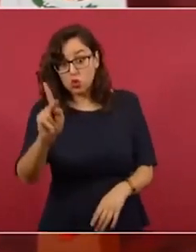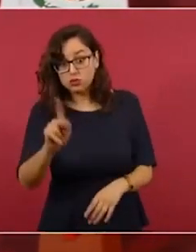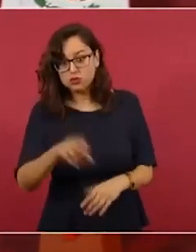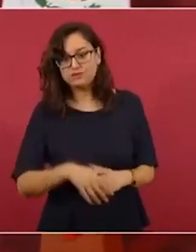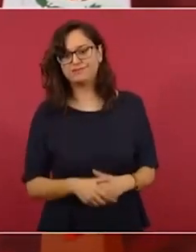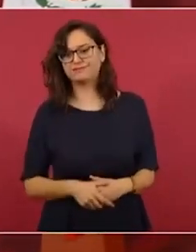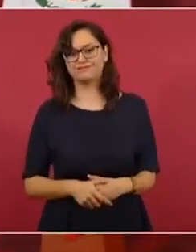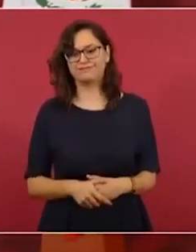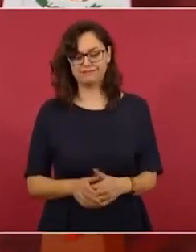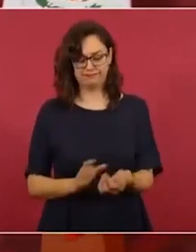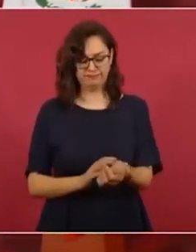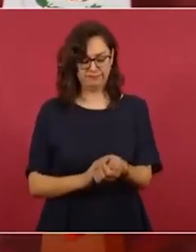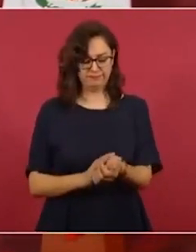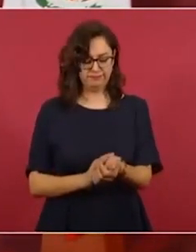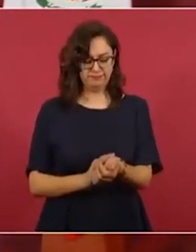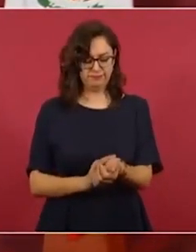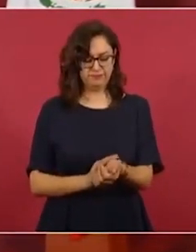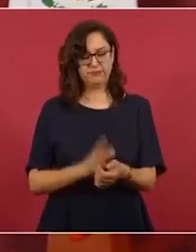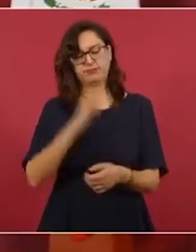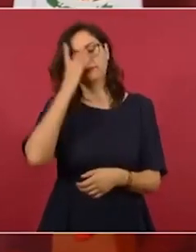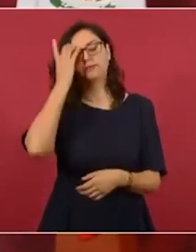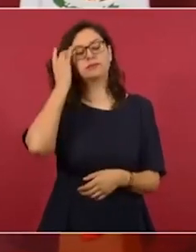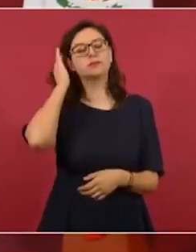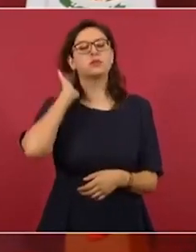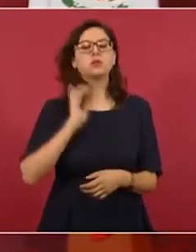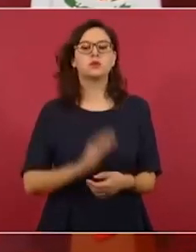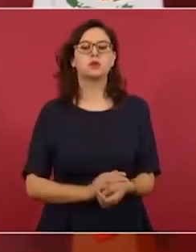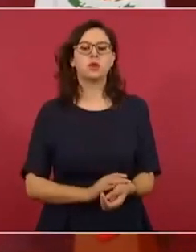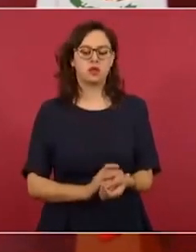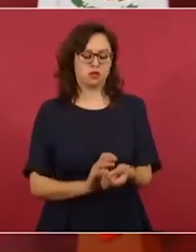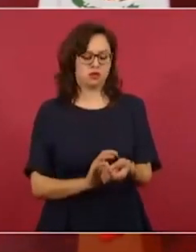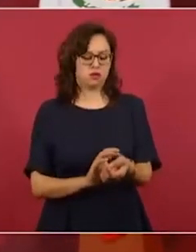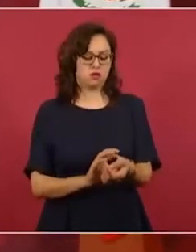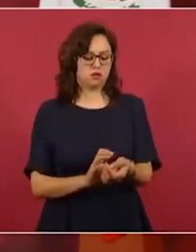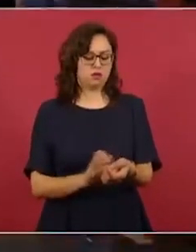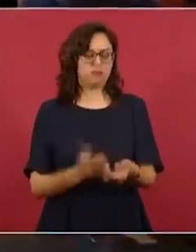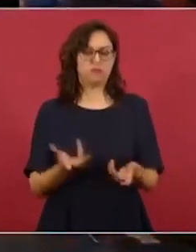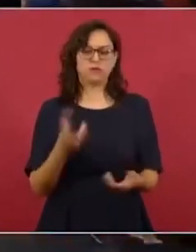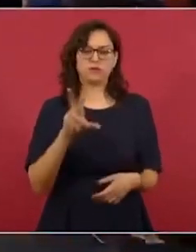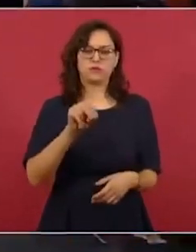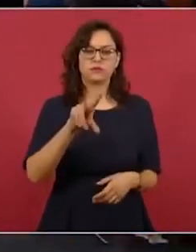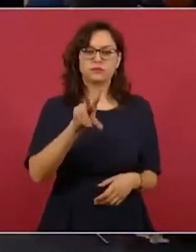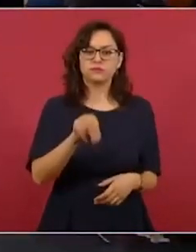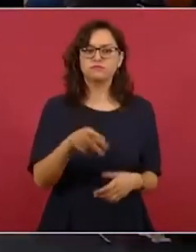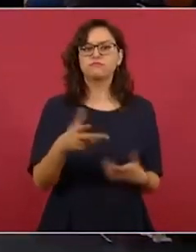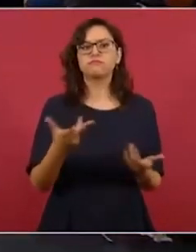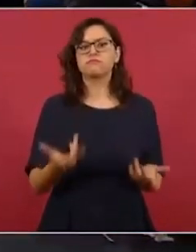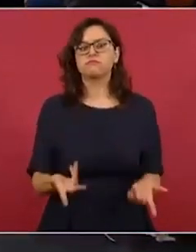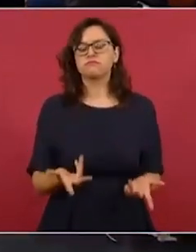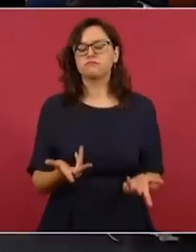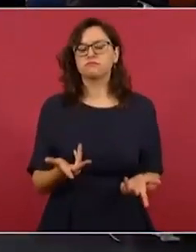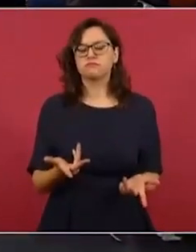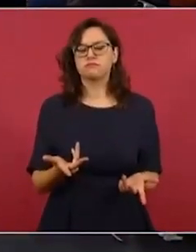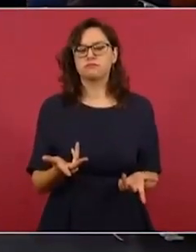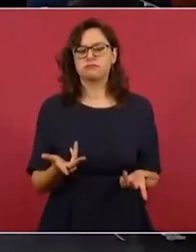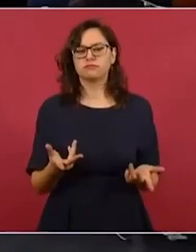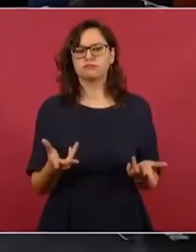como hay mexicanos en Estados Unidos pero no le pueden mandar